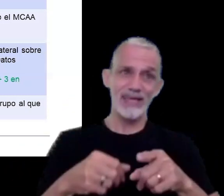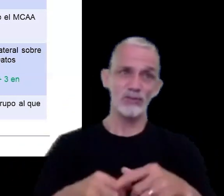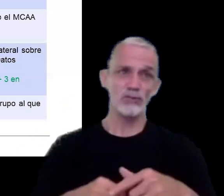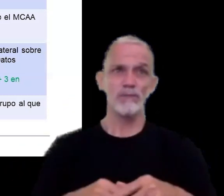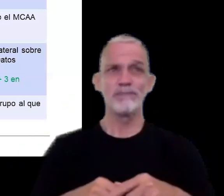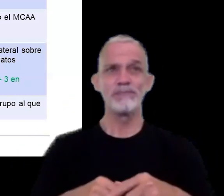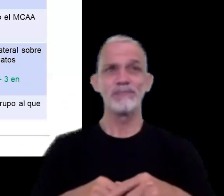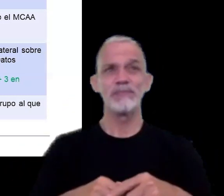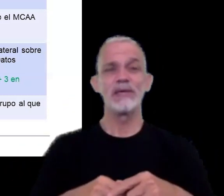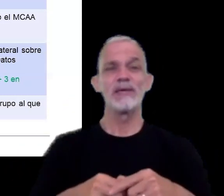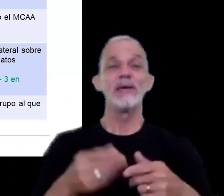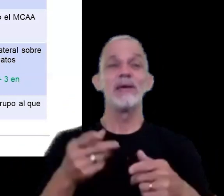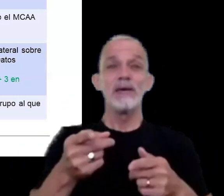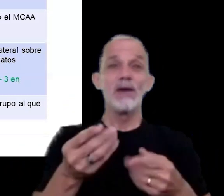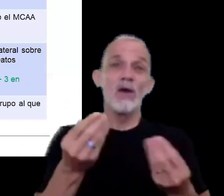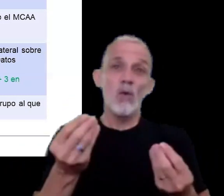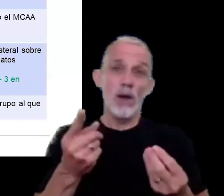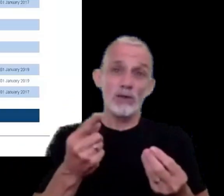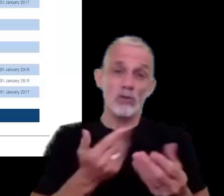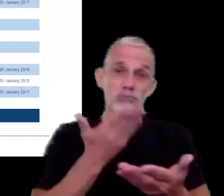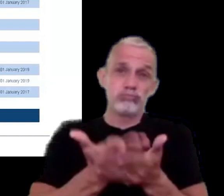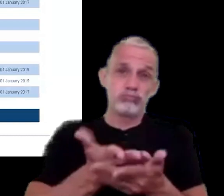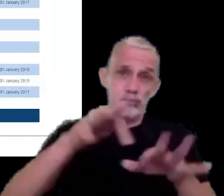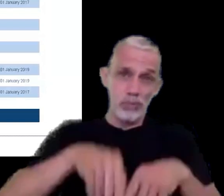cuando estos son presentados